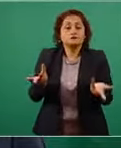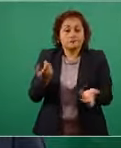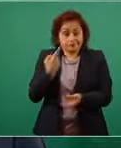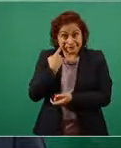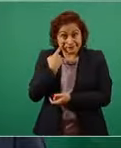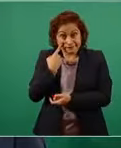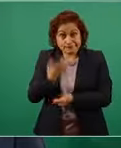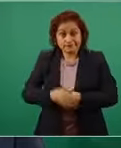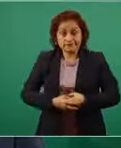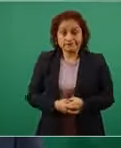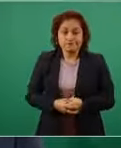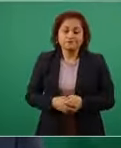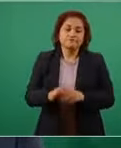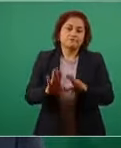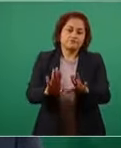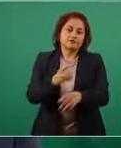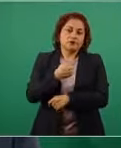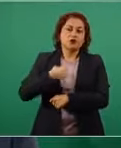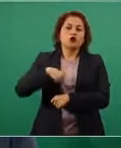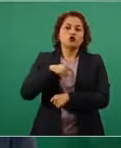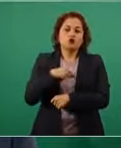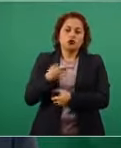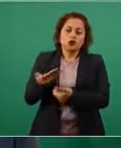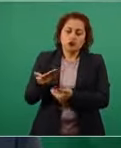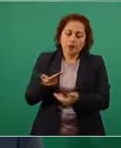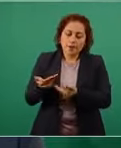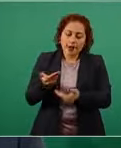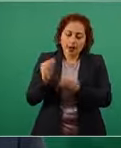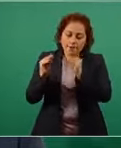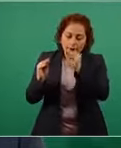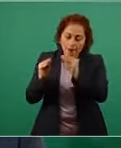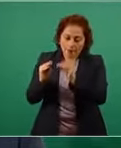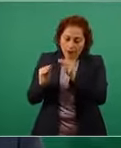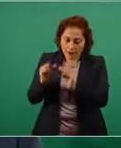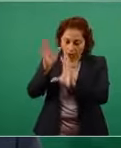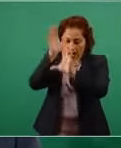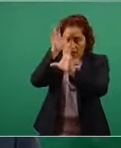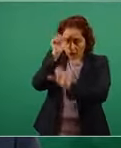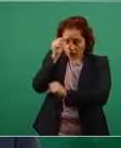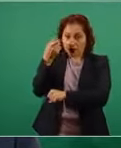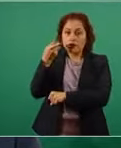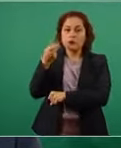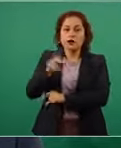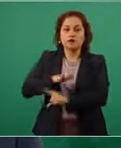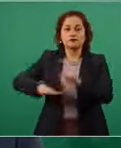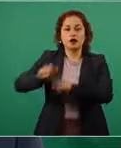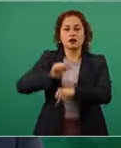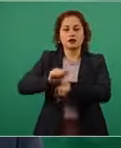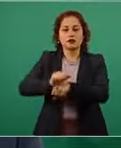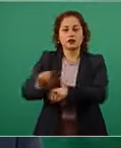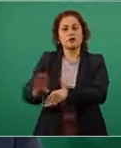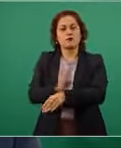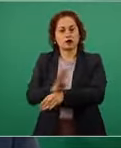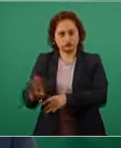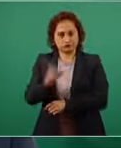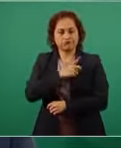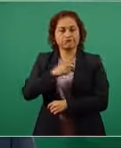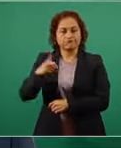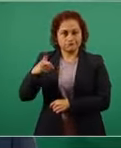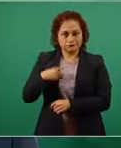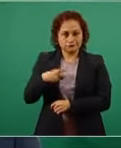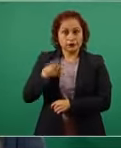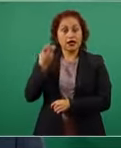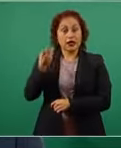nosotros queremos encontrar un acuerdo pero el acuerdo tiene que ser un acuerdo que le convenga a Argentina y tiene que ser un acuerdo